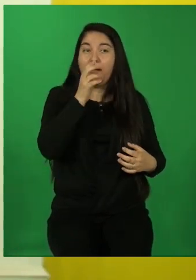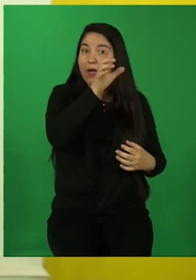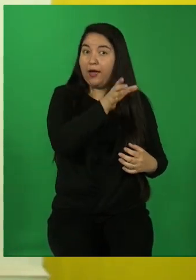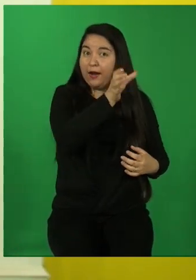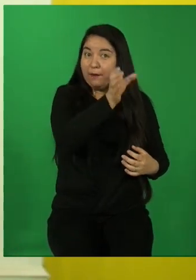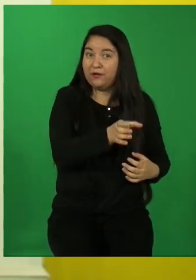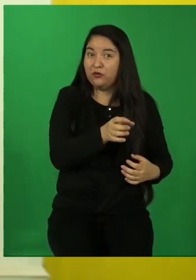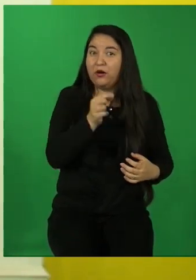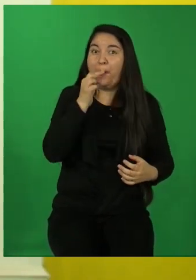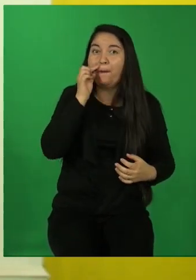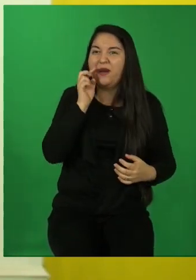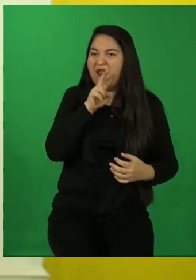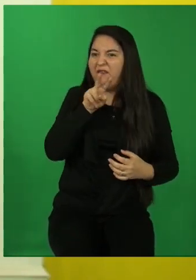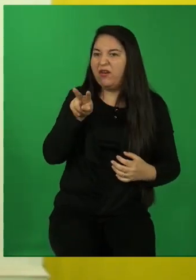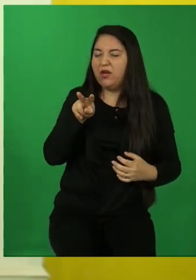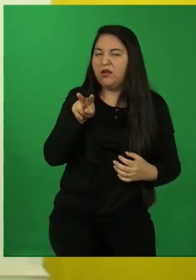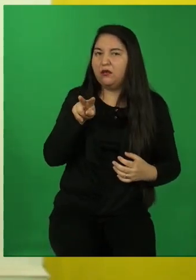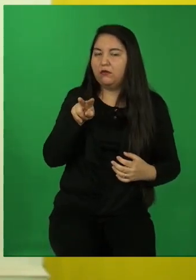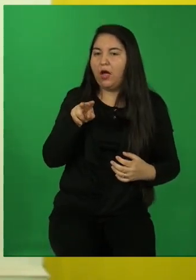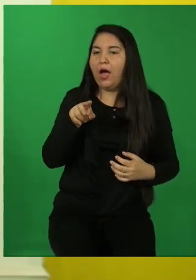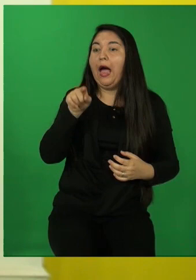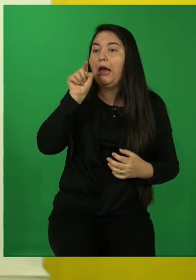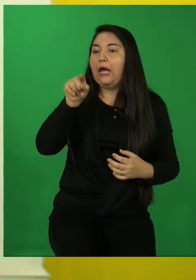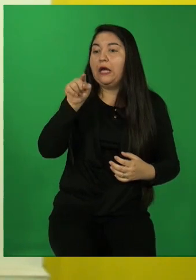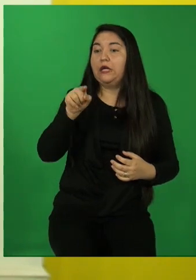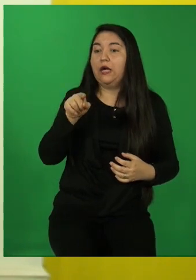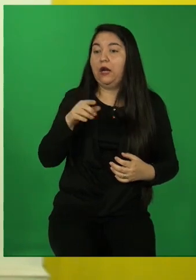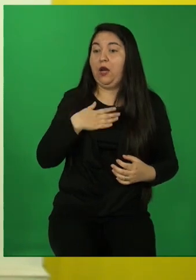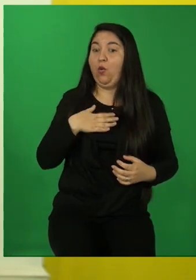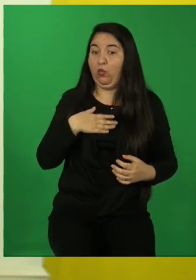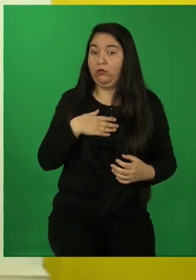No por dónde estaba es porque uno busca el peligro.